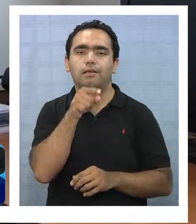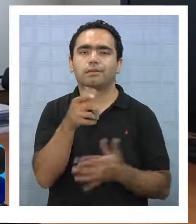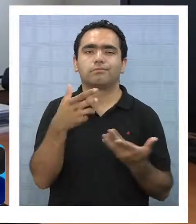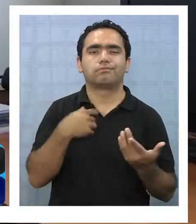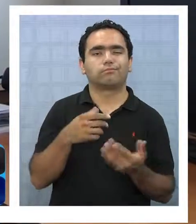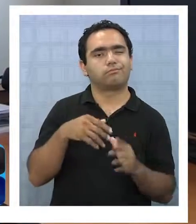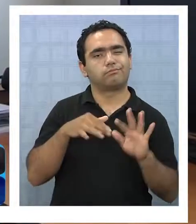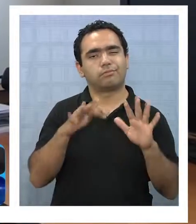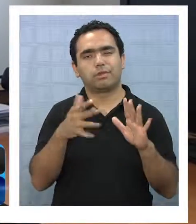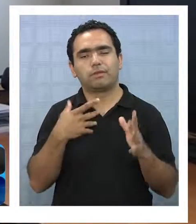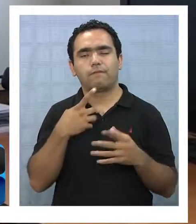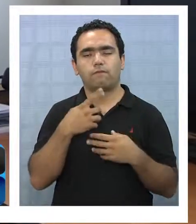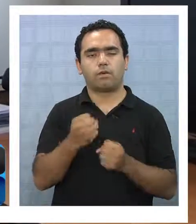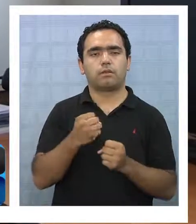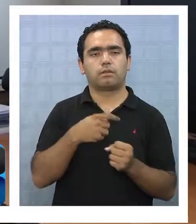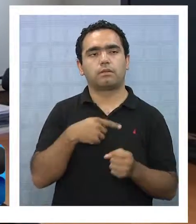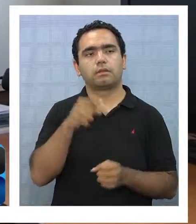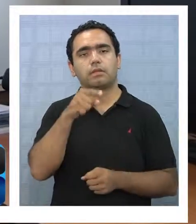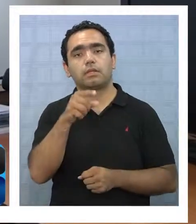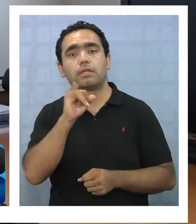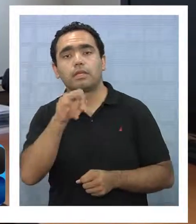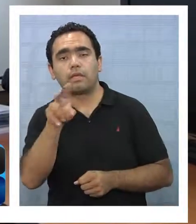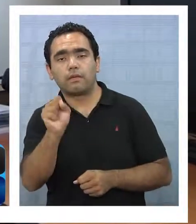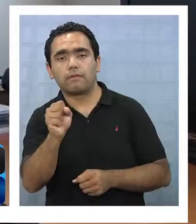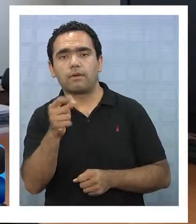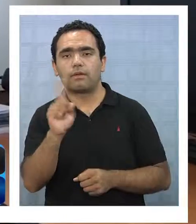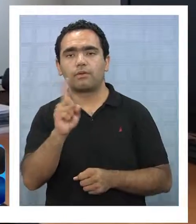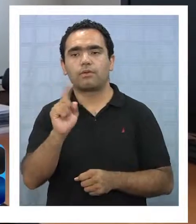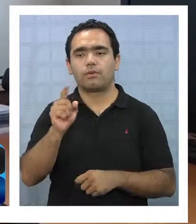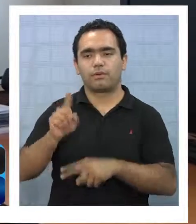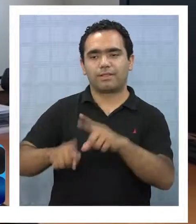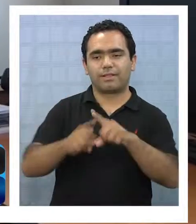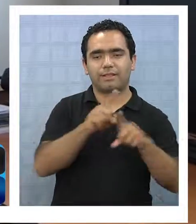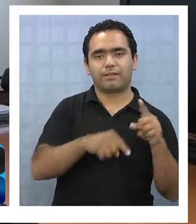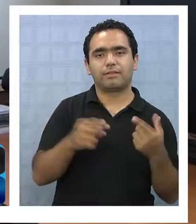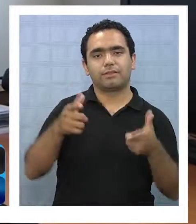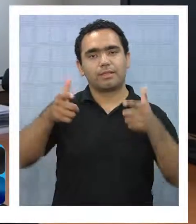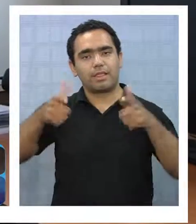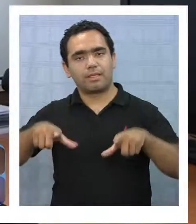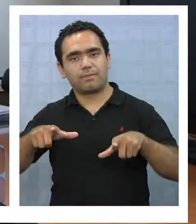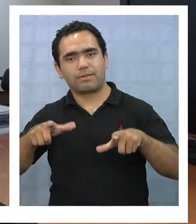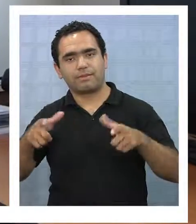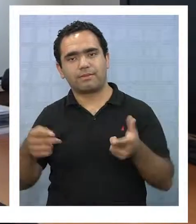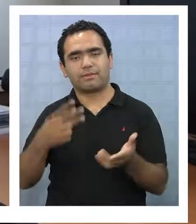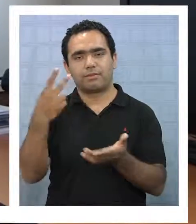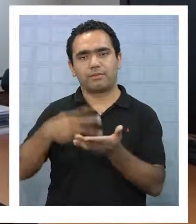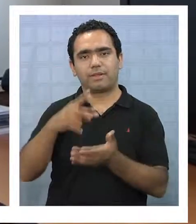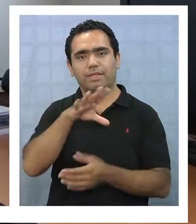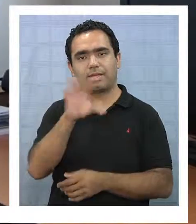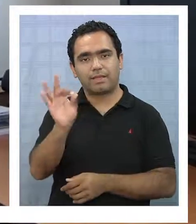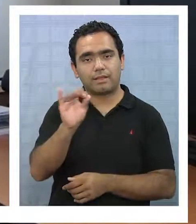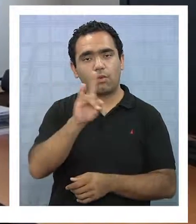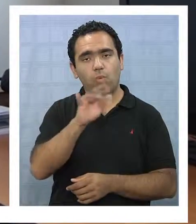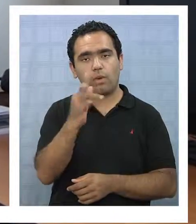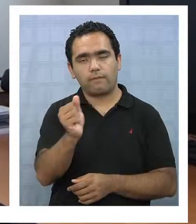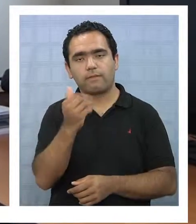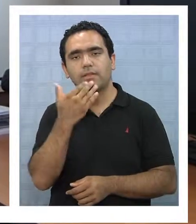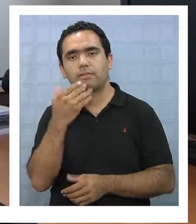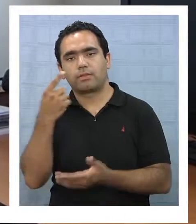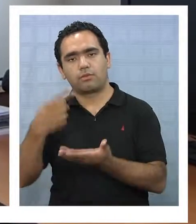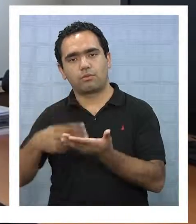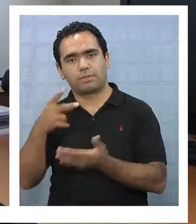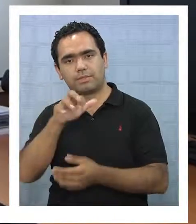calcula sobre el costo de construcción y no incluye el valor del terreno, evidentemente que los departamentos de 2.500 UF, 2.600 UF,